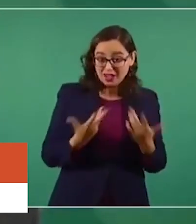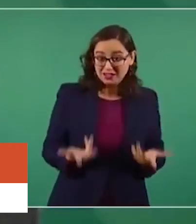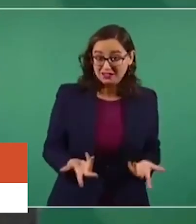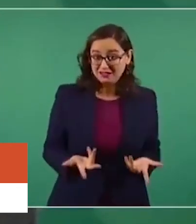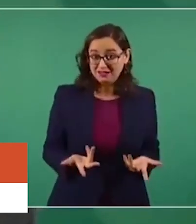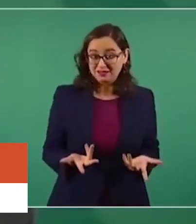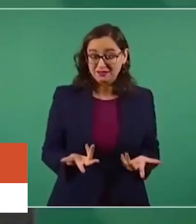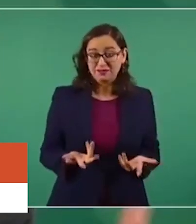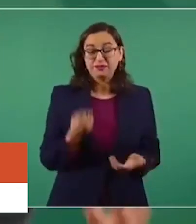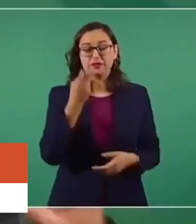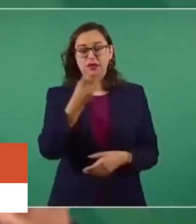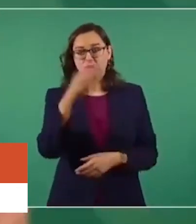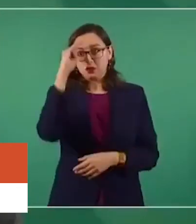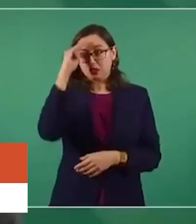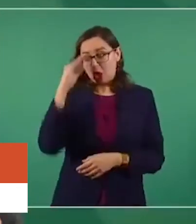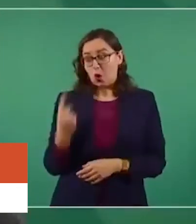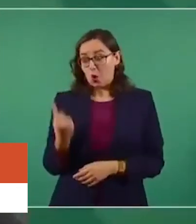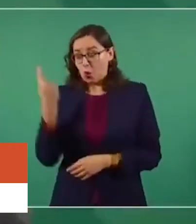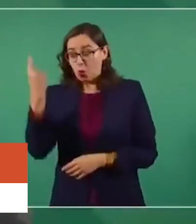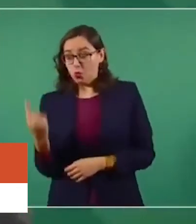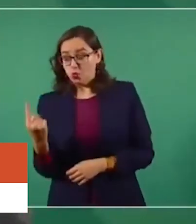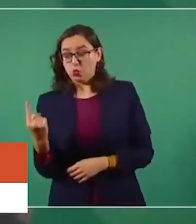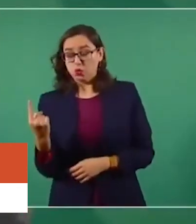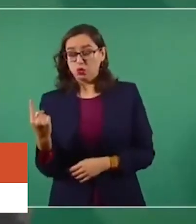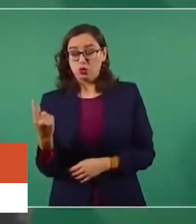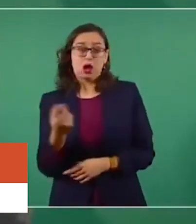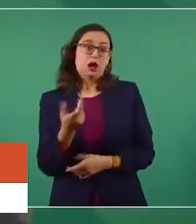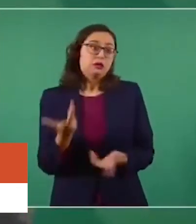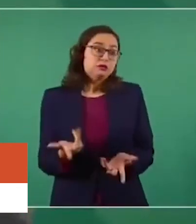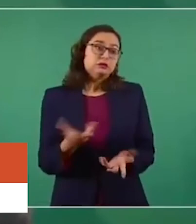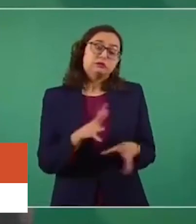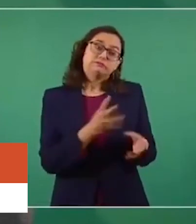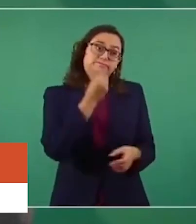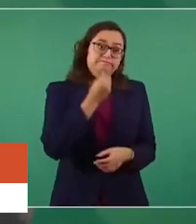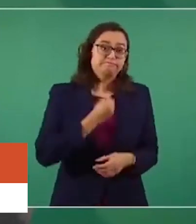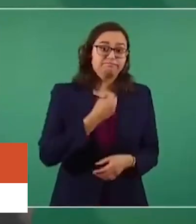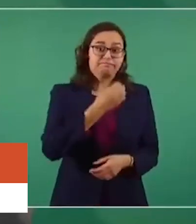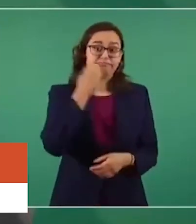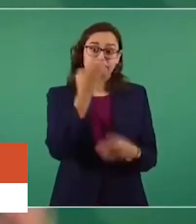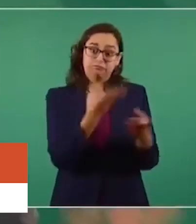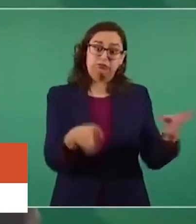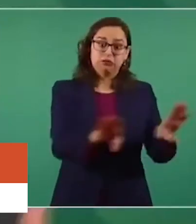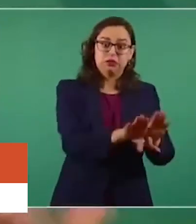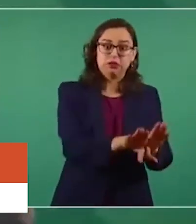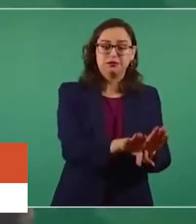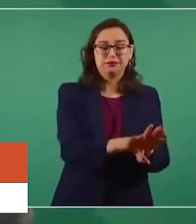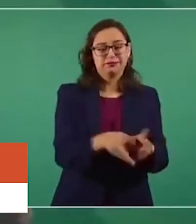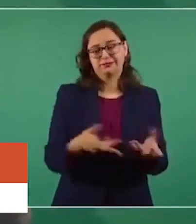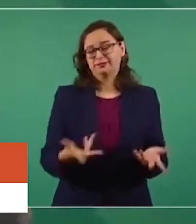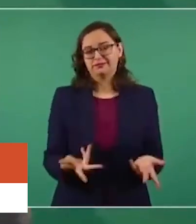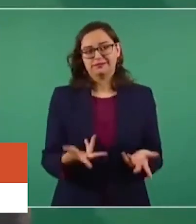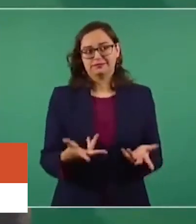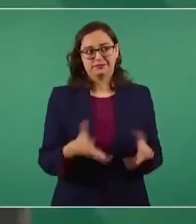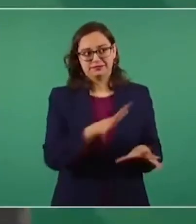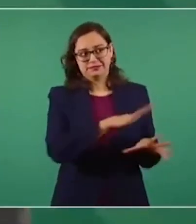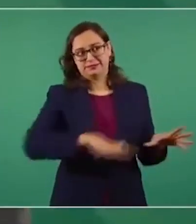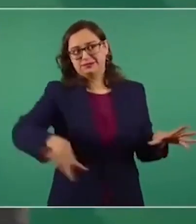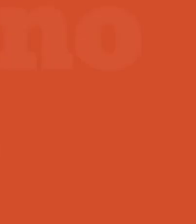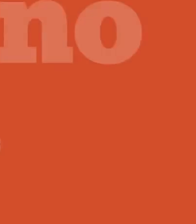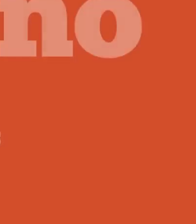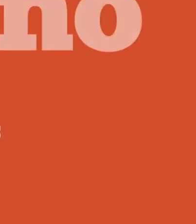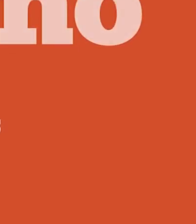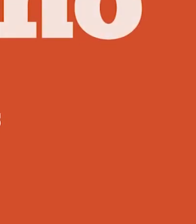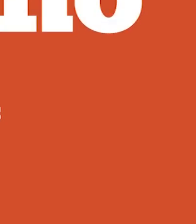debería condicionar el mantener las escuelas cerradas, porque afectaría a todos todos los demás.